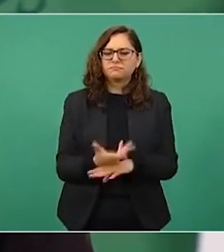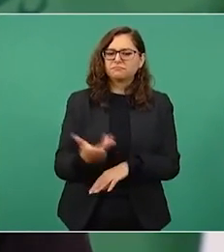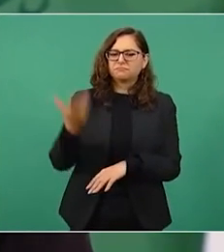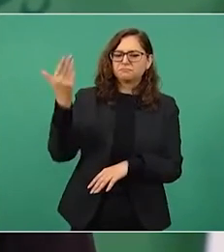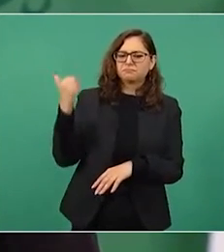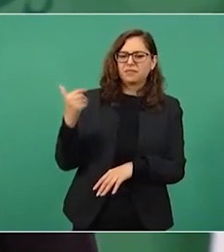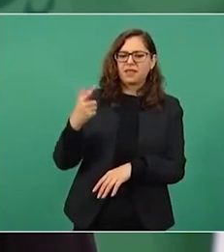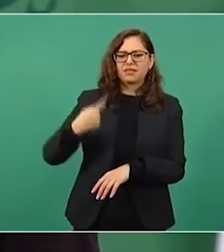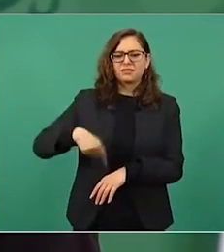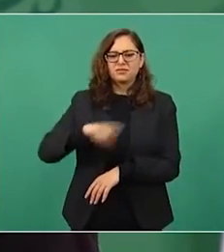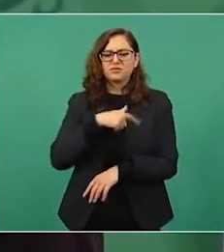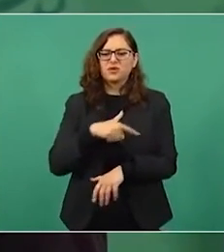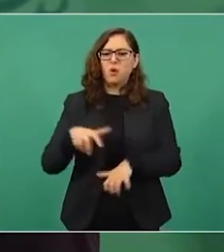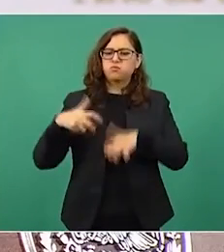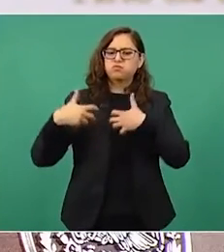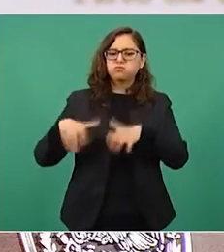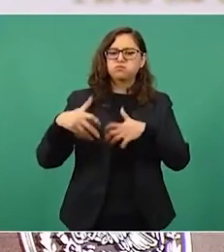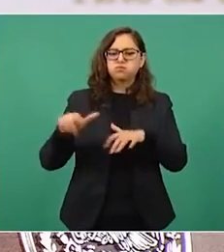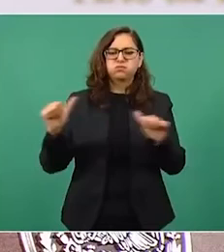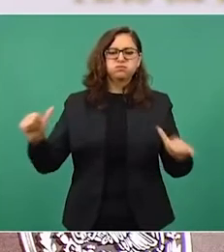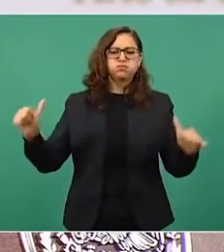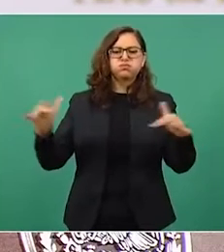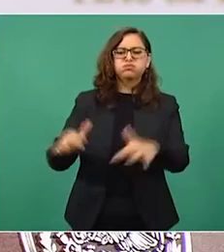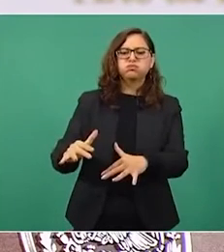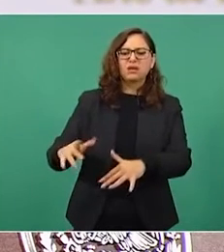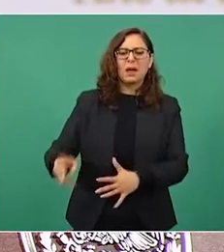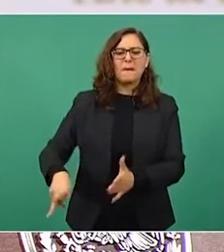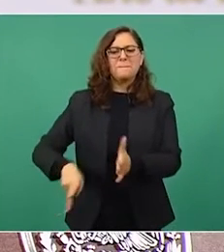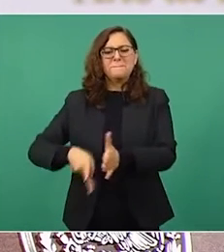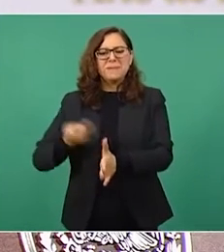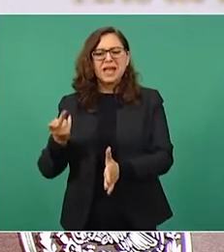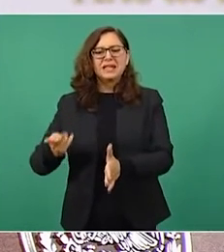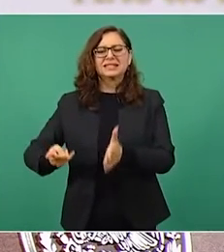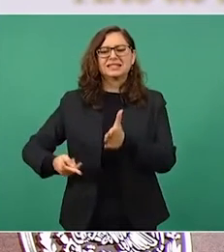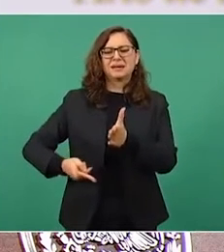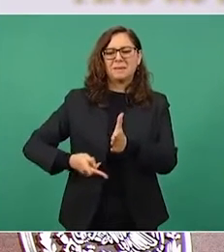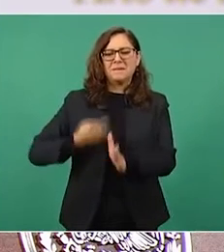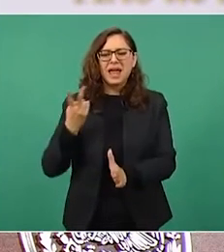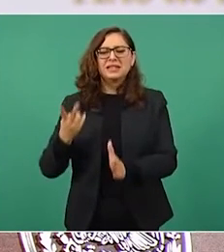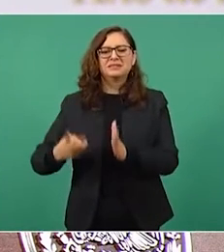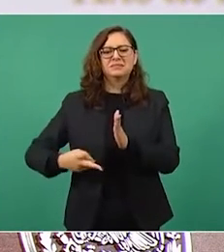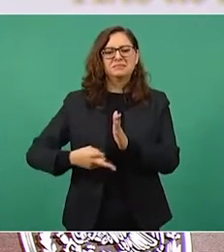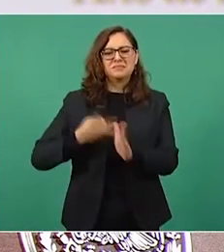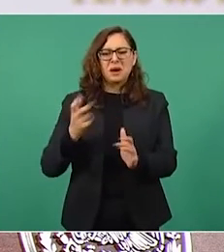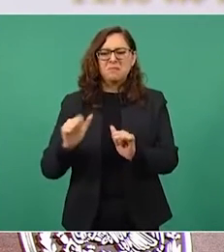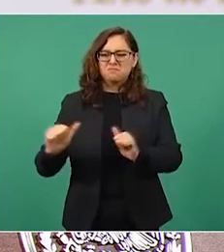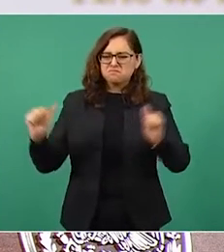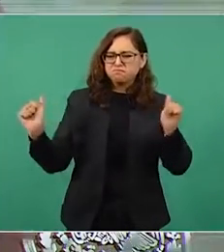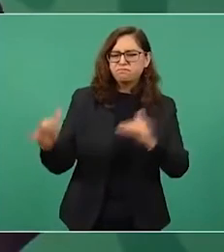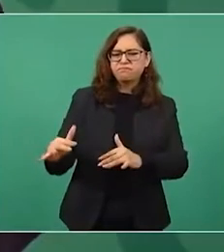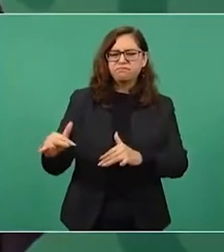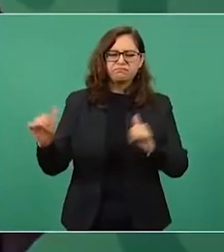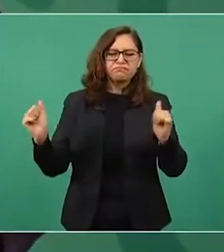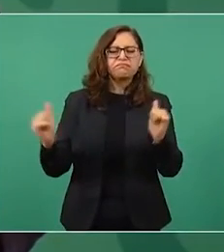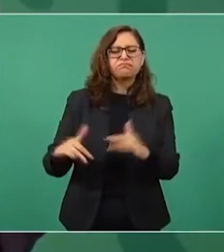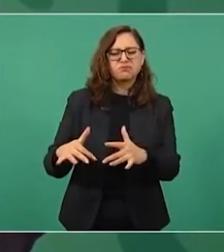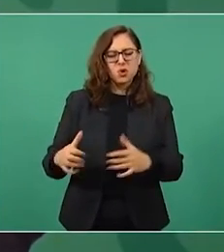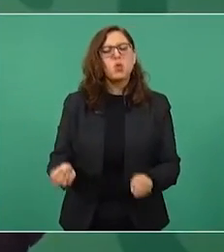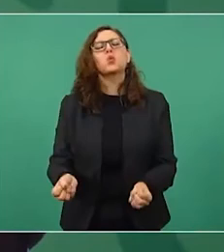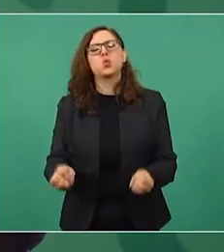¿cuántas veces nos hemos reunido en el Zócalo?, pues yo creo que podemos